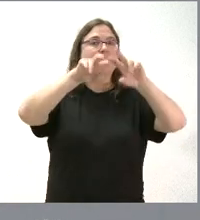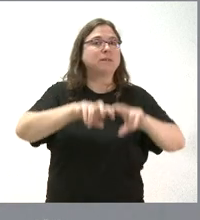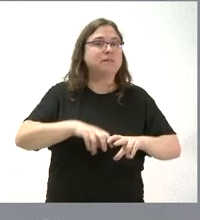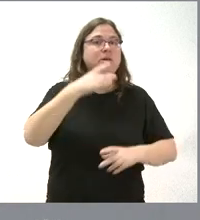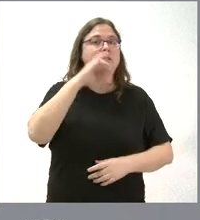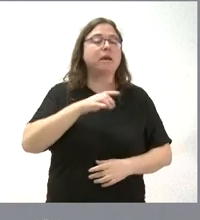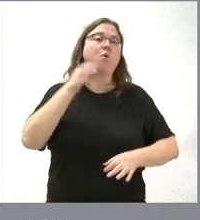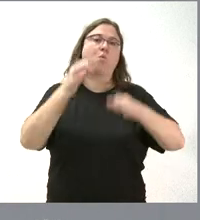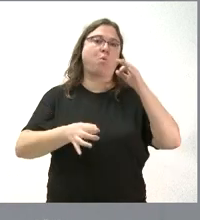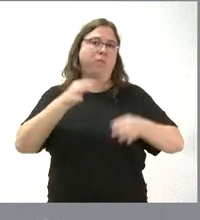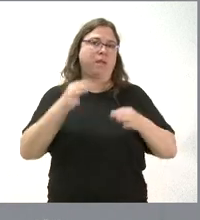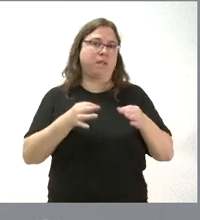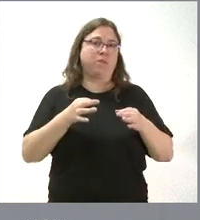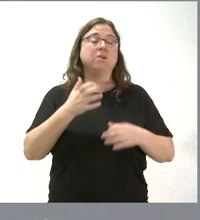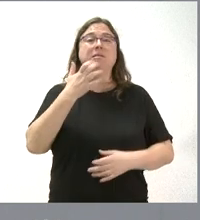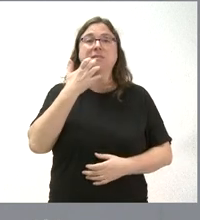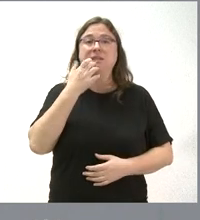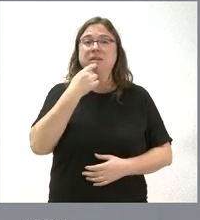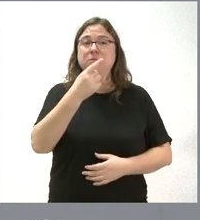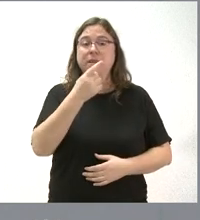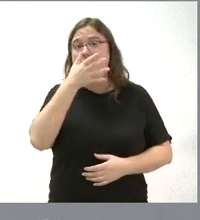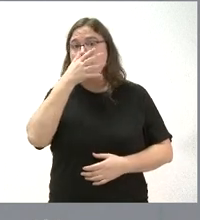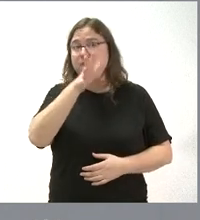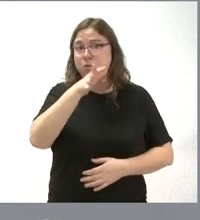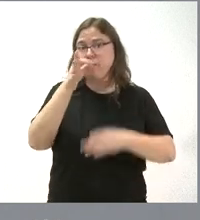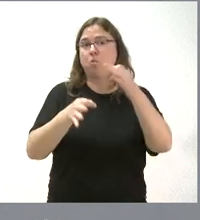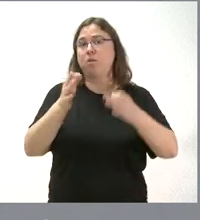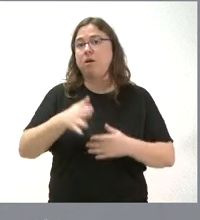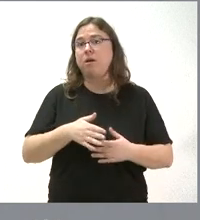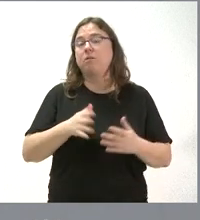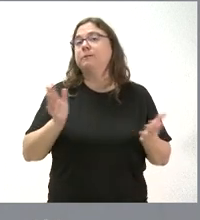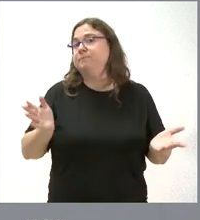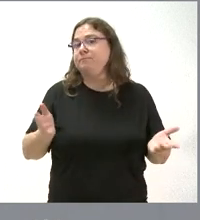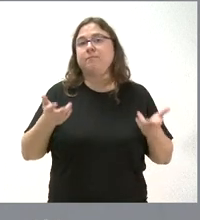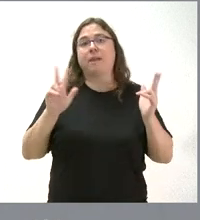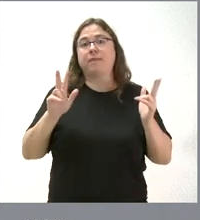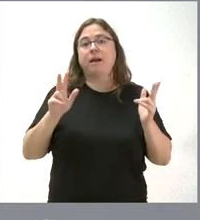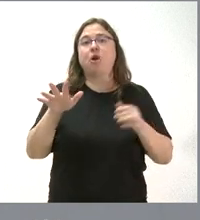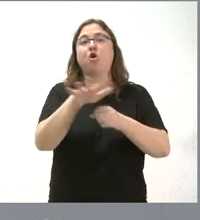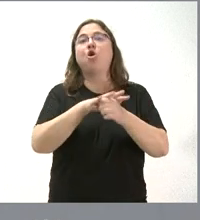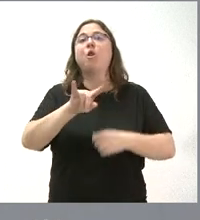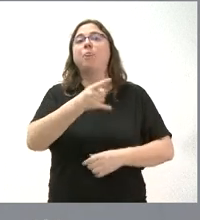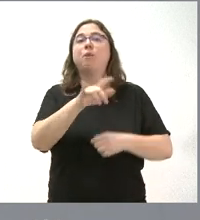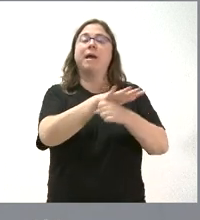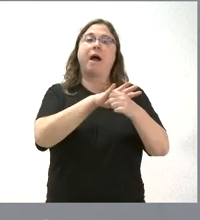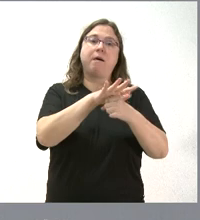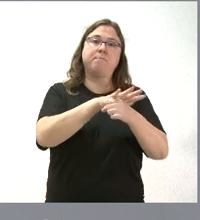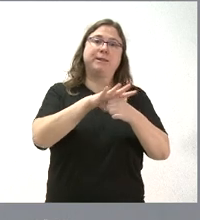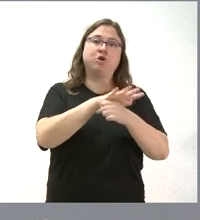es el juzgado, sobre todo si ustedes me dicen que se ha presentado una denuncia para el juzgado. Dejemos, por tanto, el doble ámbito. Lo que es el ámbito, digamos,